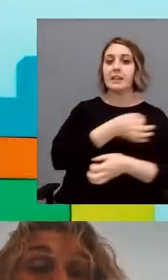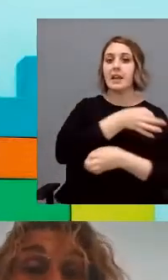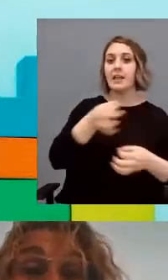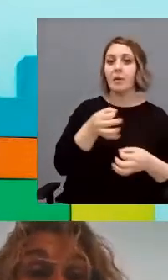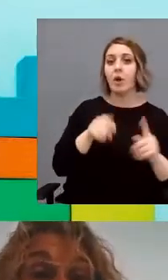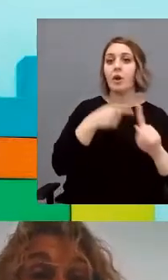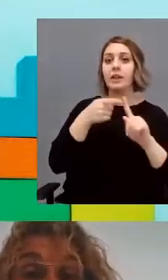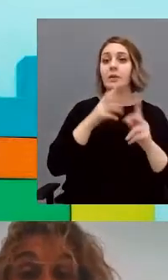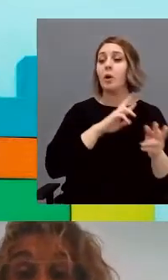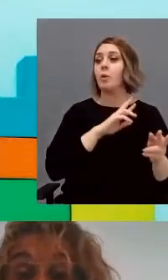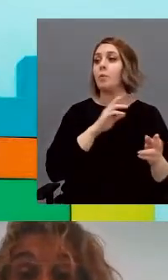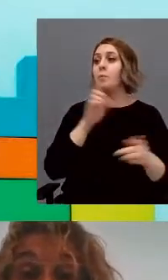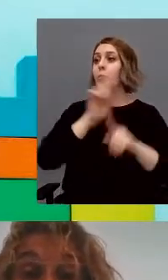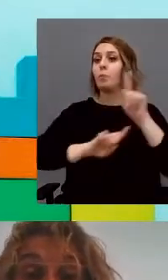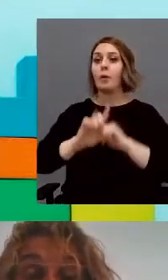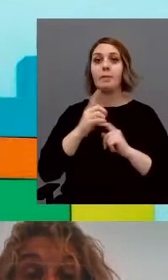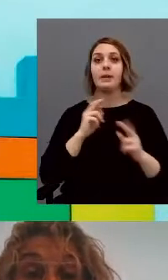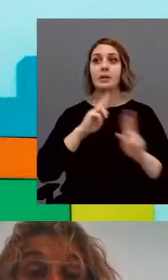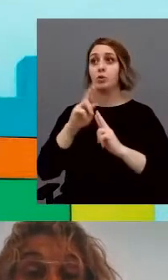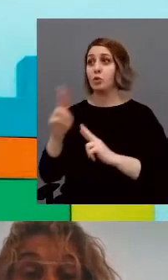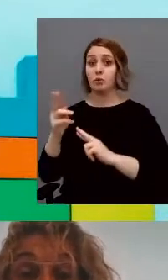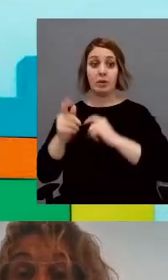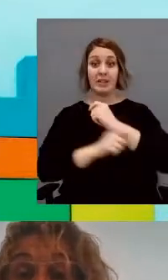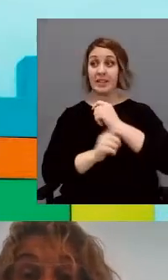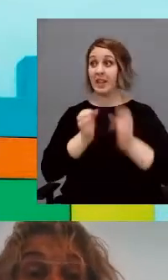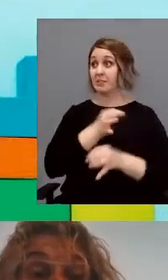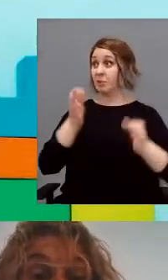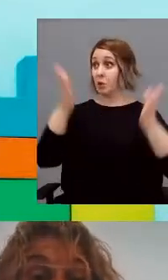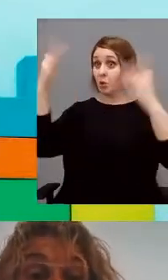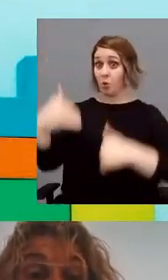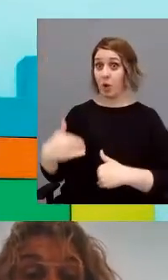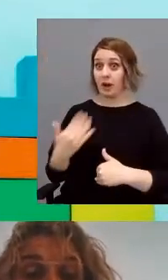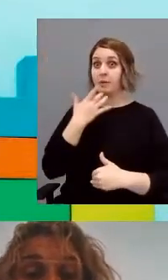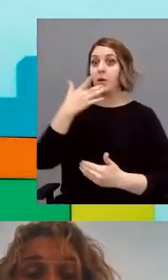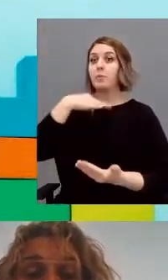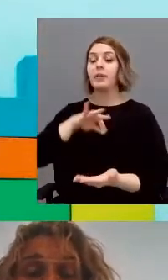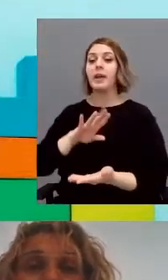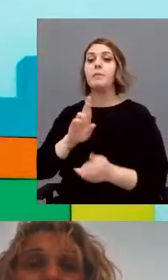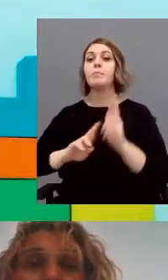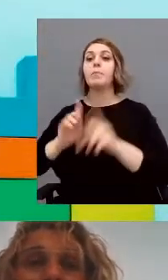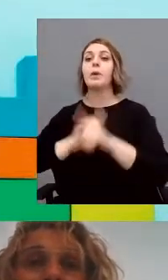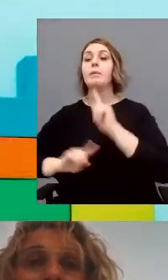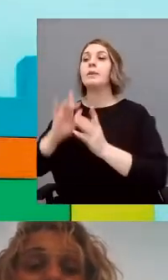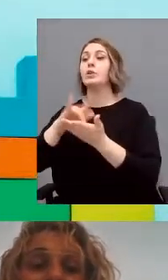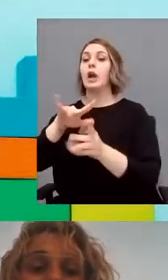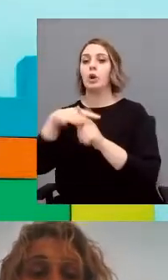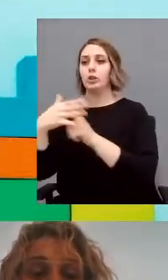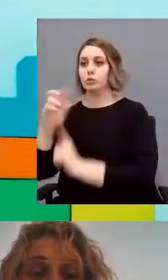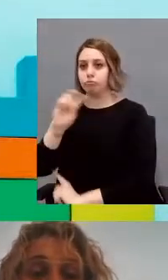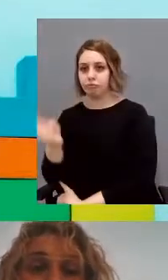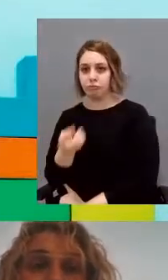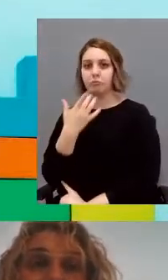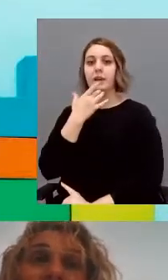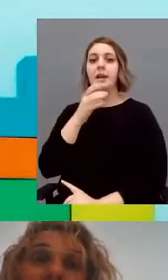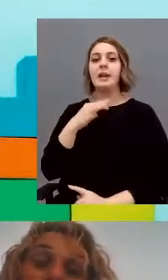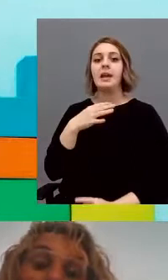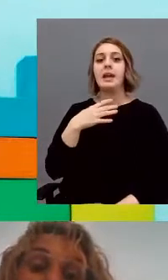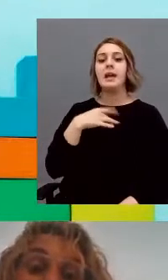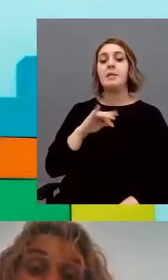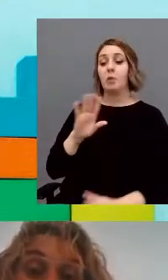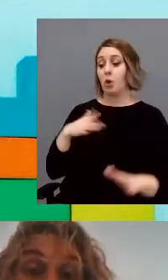en las diferentes resoluciones de conflictos o de problemas que se puedan encontrar en los diferentes contextos, la falta de conciencia